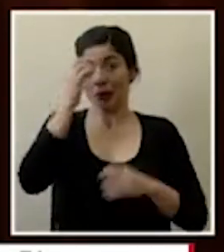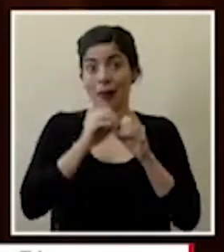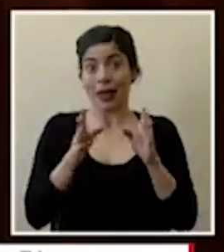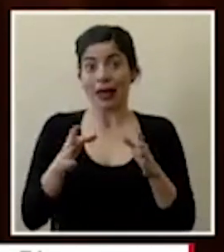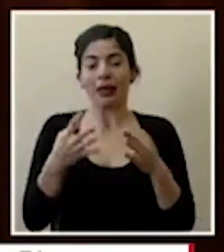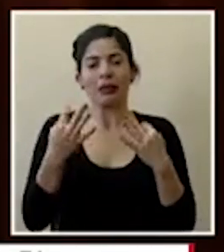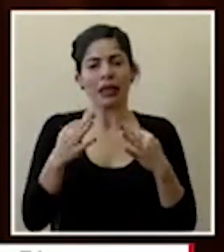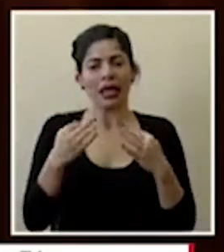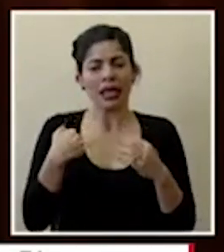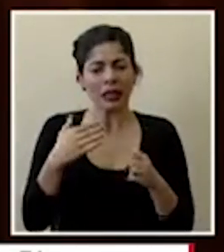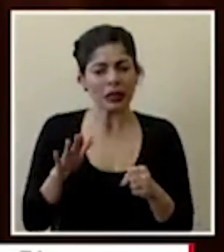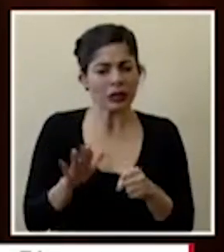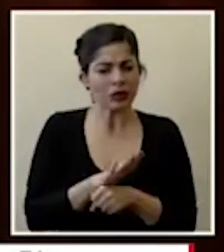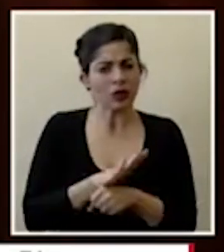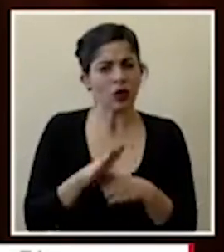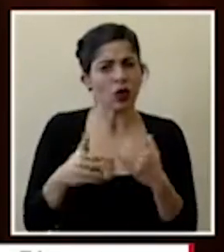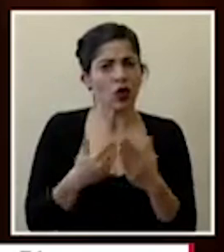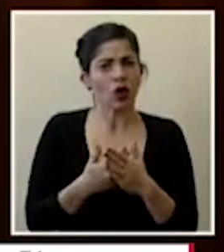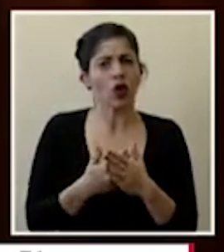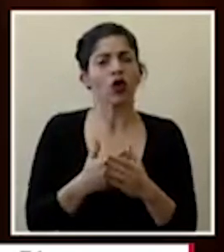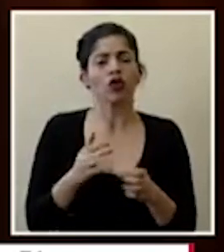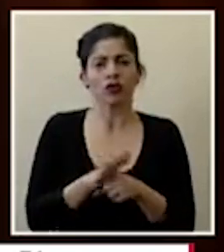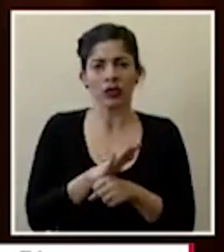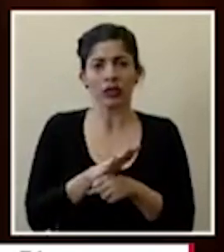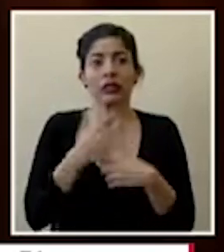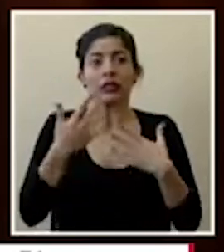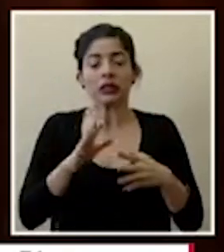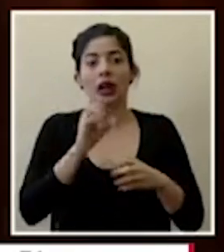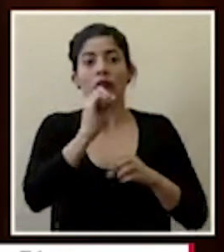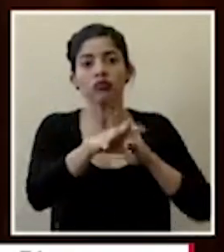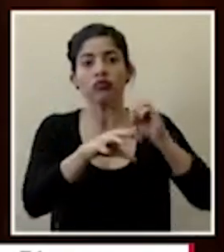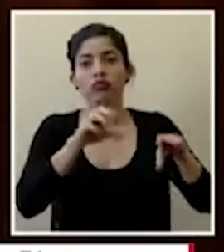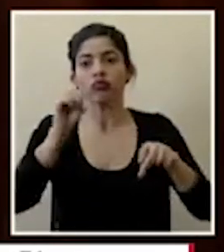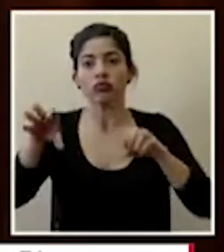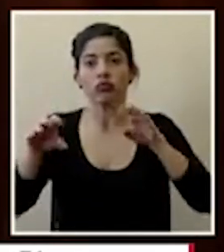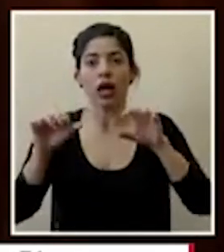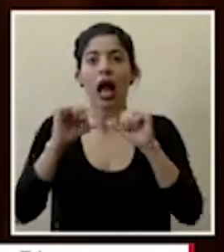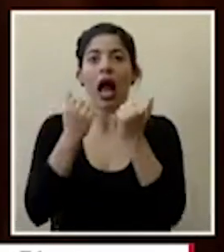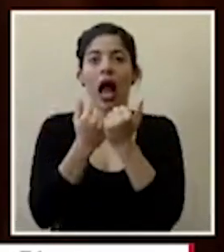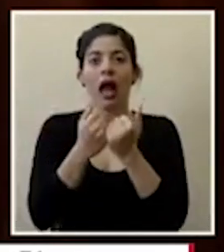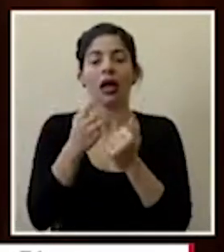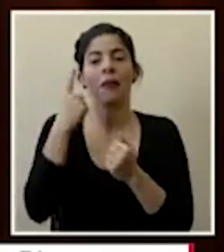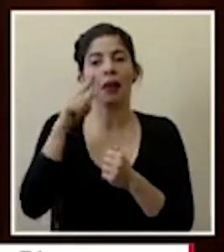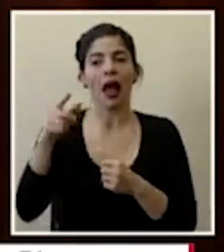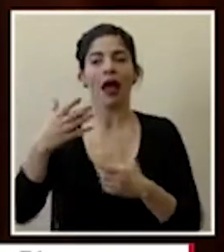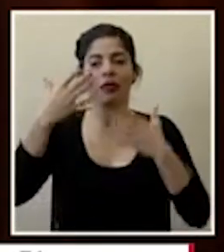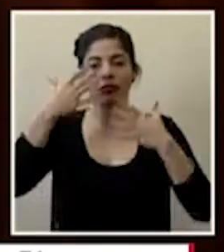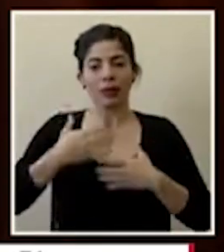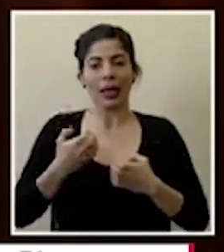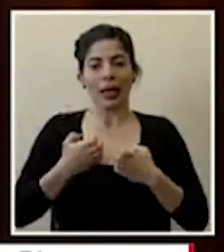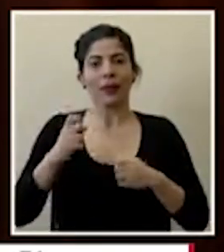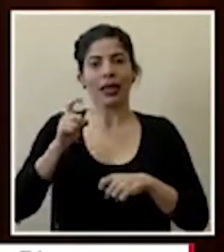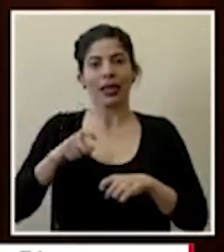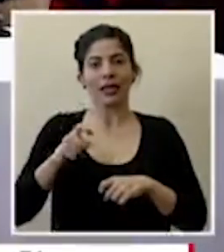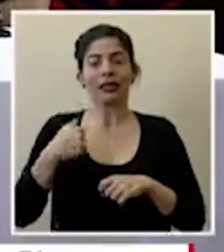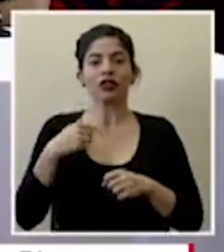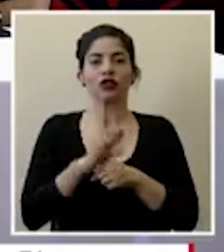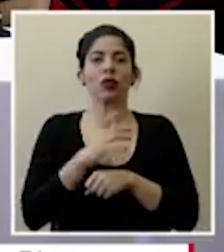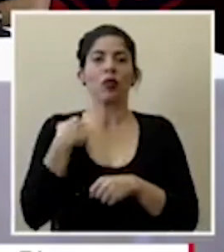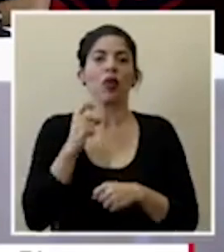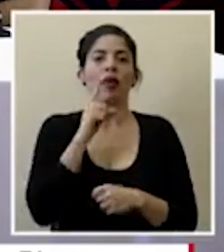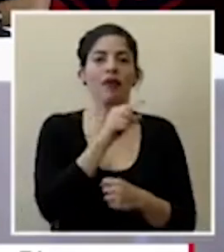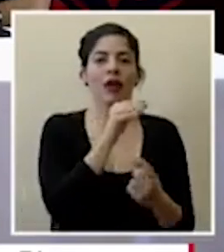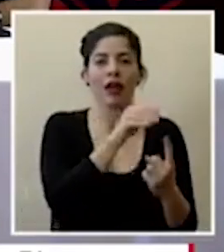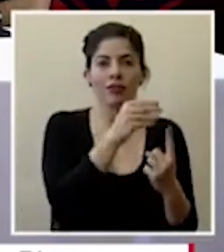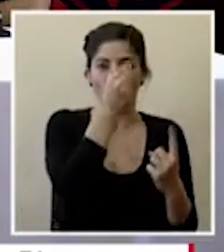tener todo el abastecimiento necesario y ya se han ido entregando las diferentes áreas y regiones el equipo necesario para hacer esas notificaciones doctor